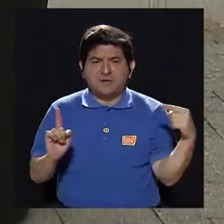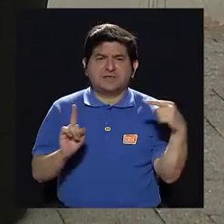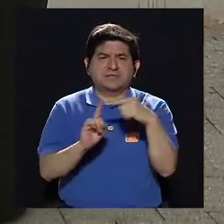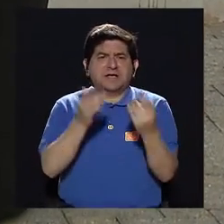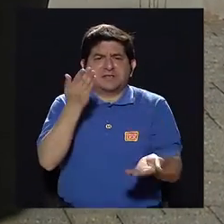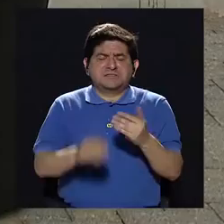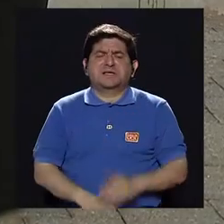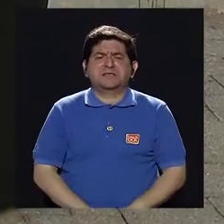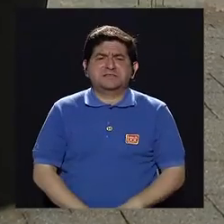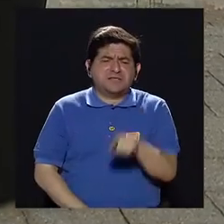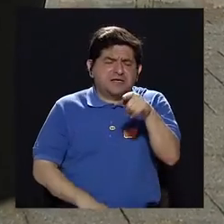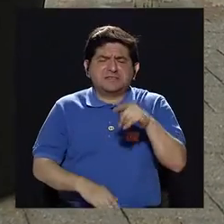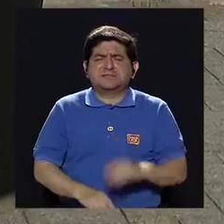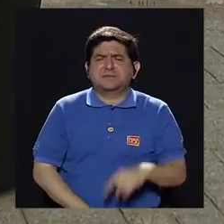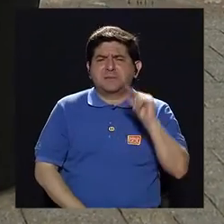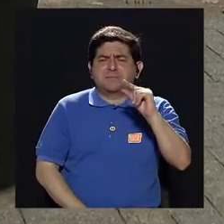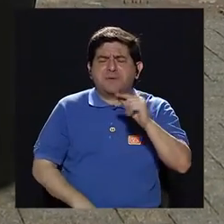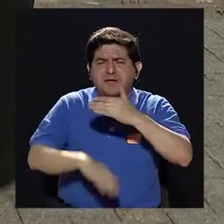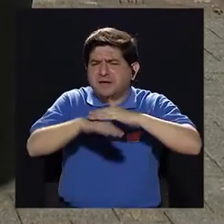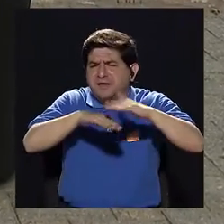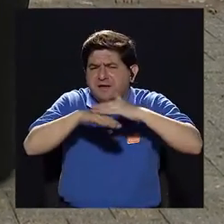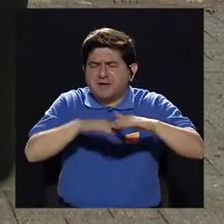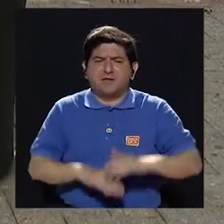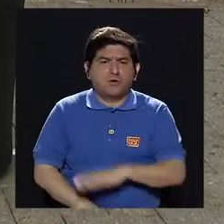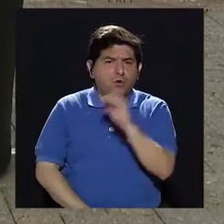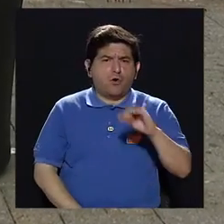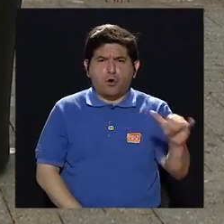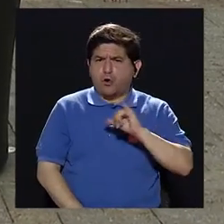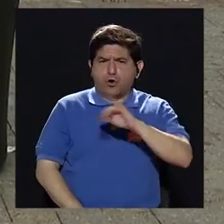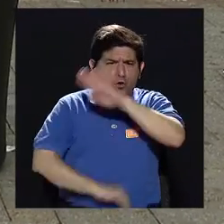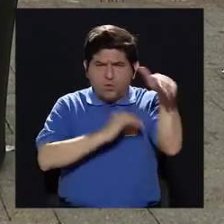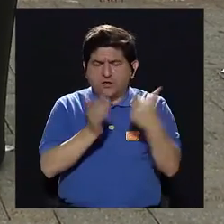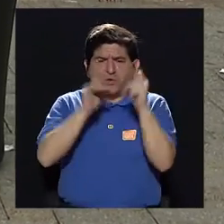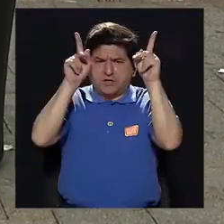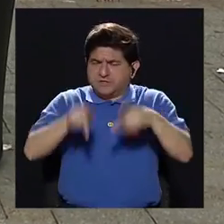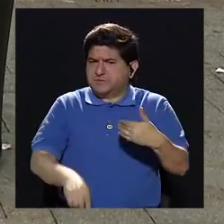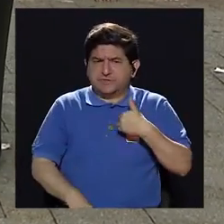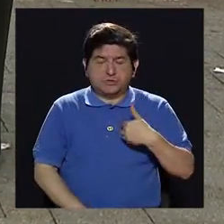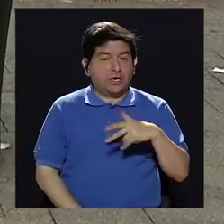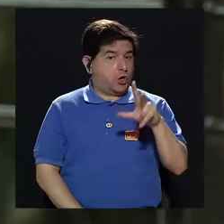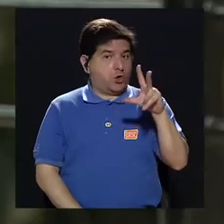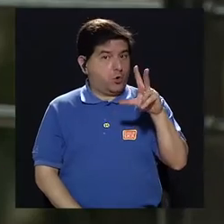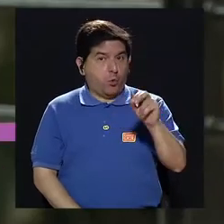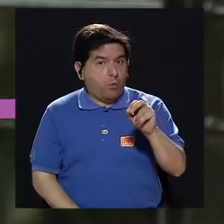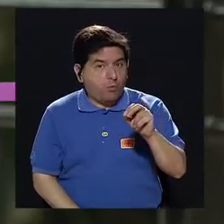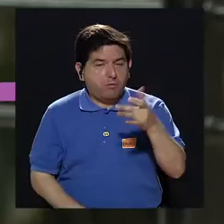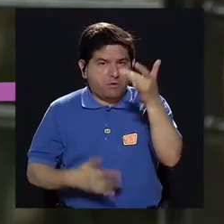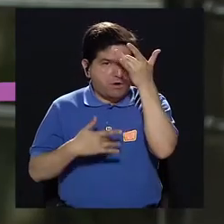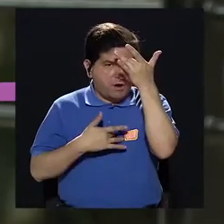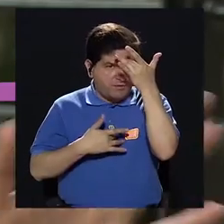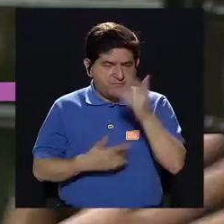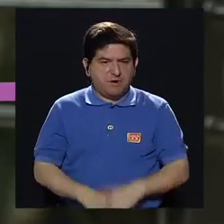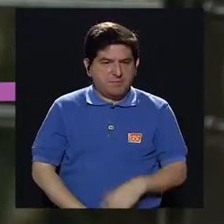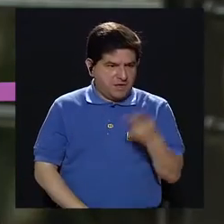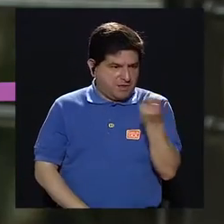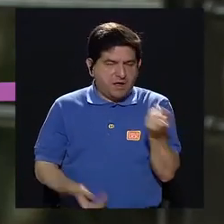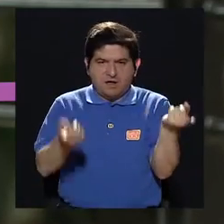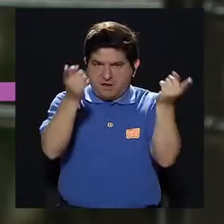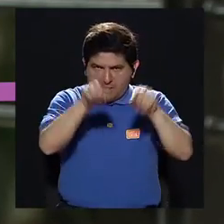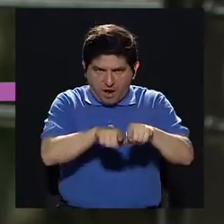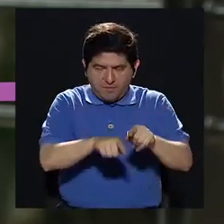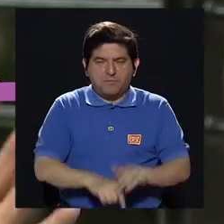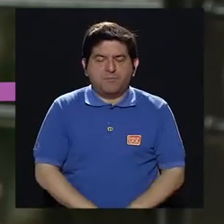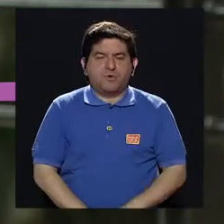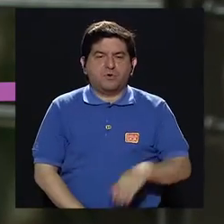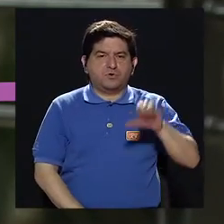hasta formas muy leves o no, o es un mismo padecimiento el que todos presentan. No, la enfermedad en ambos casos,